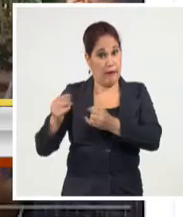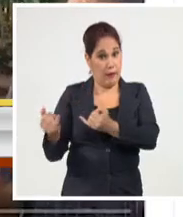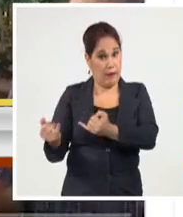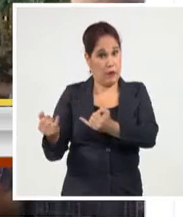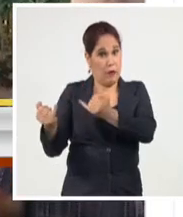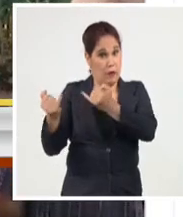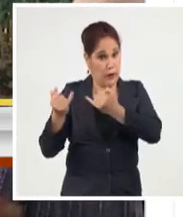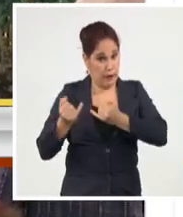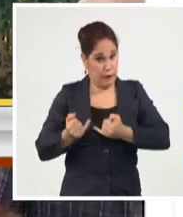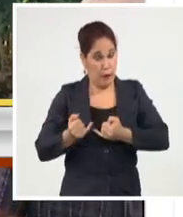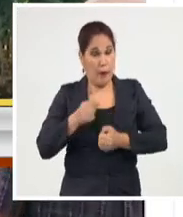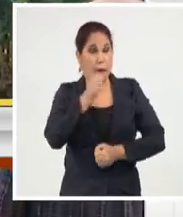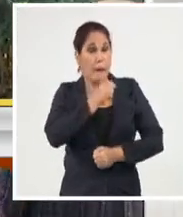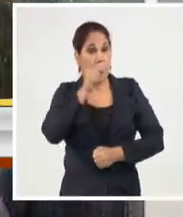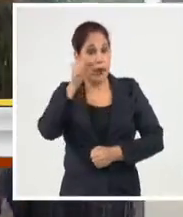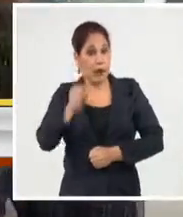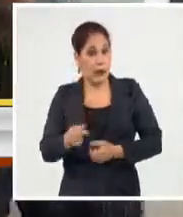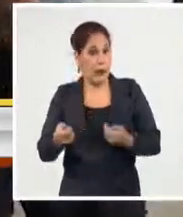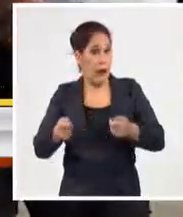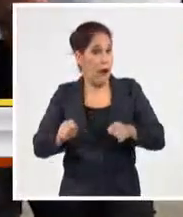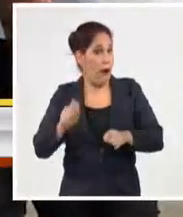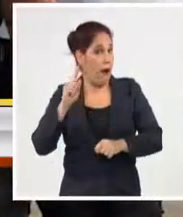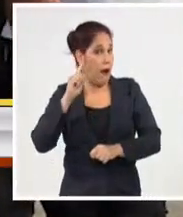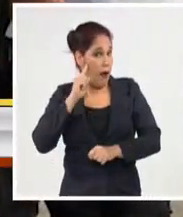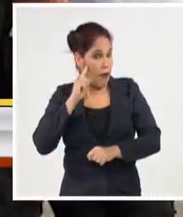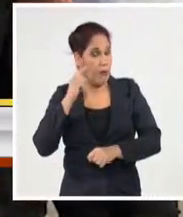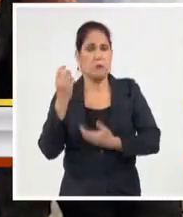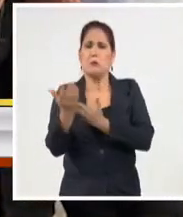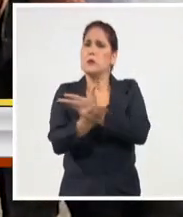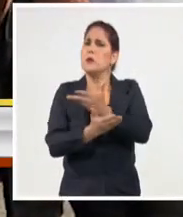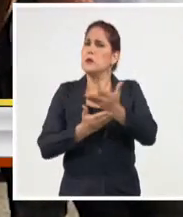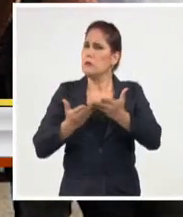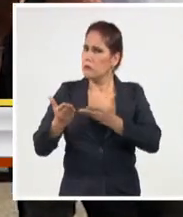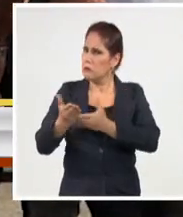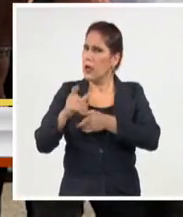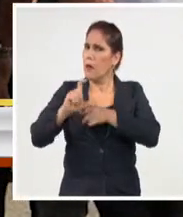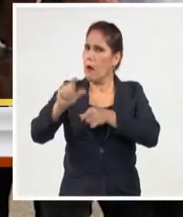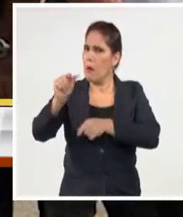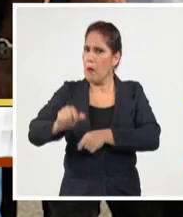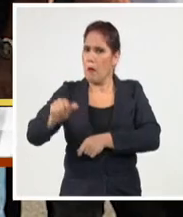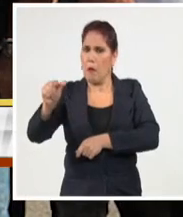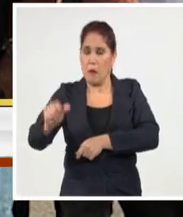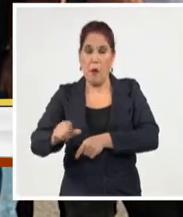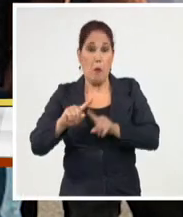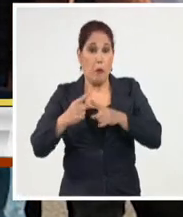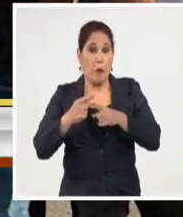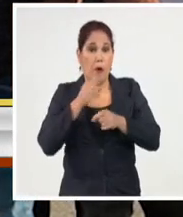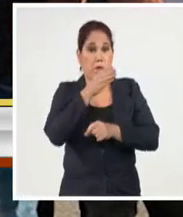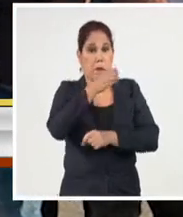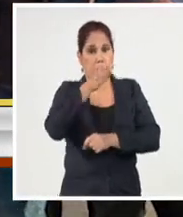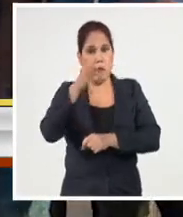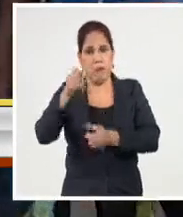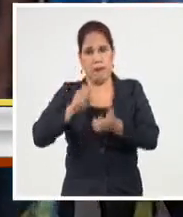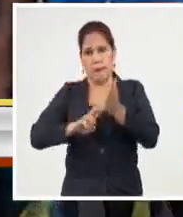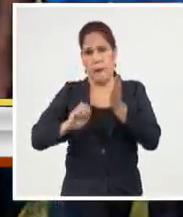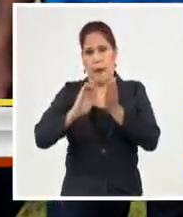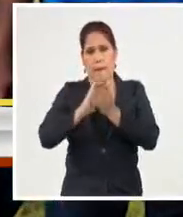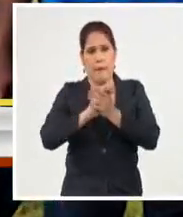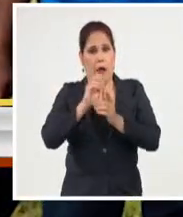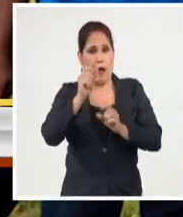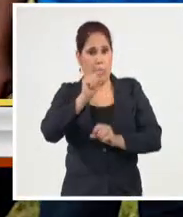Villarrutia, periodista de Radio Rebelde, el intercambio forma parte de un recorrido de Díaz Canel por el polo productivo de la empresa